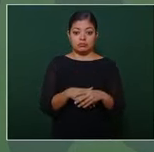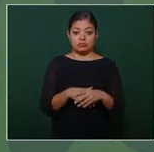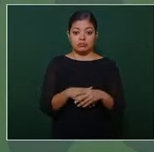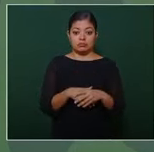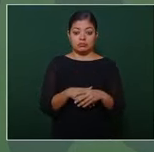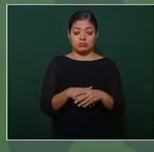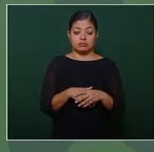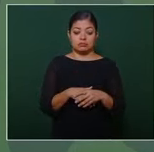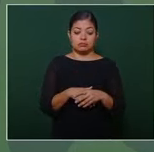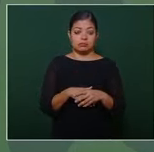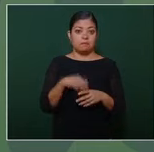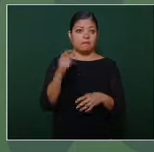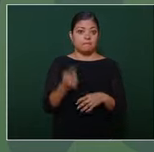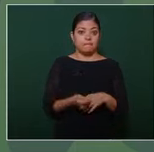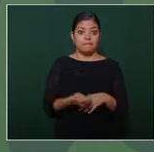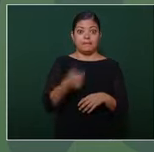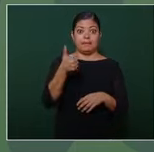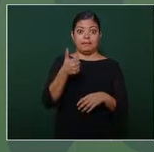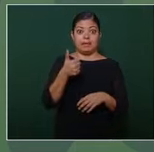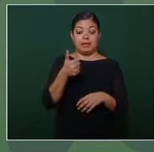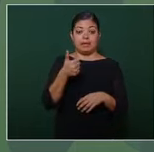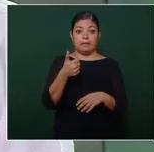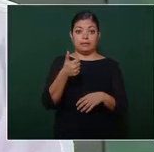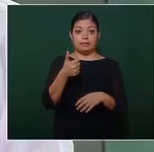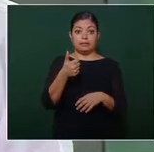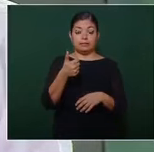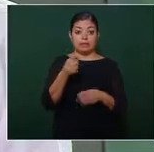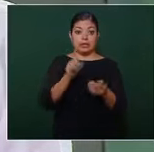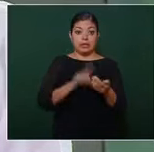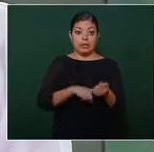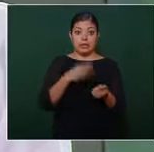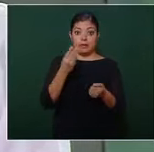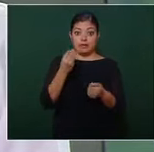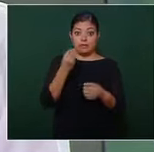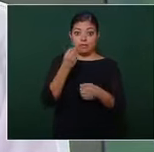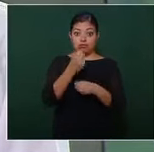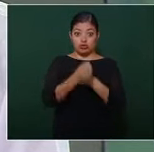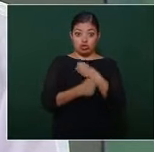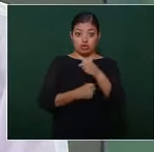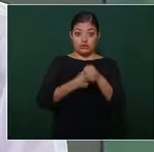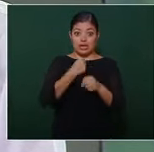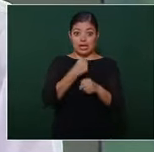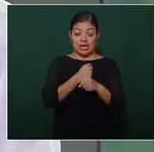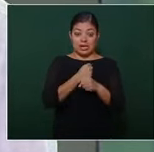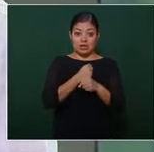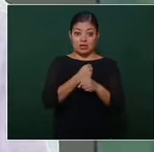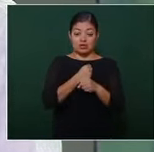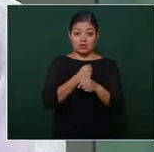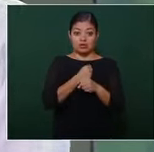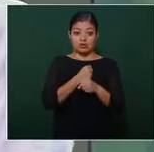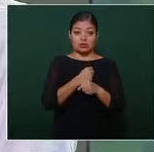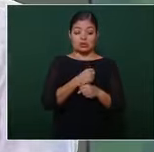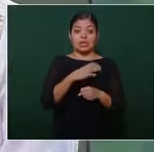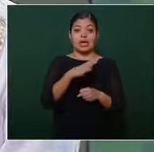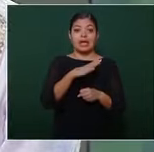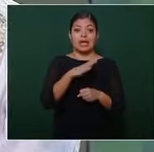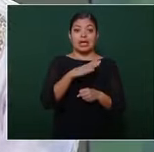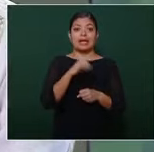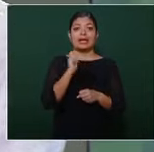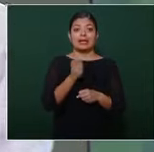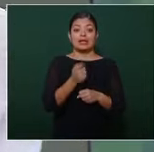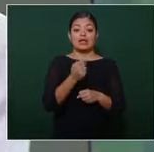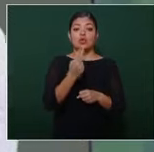por primera vez en muchos años se tienen utilidades